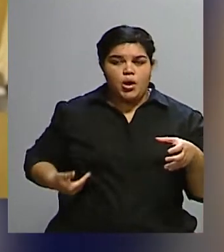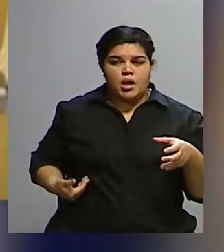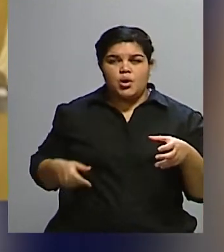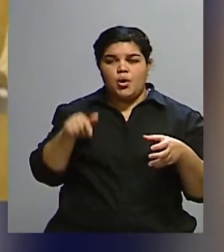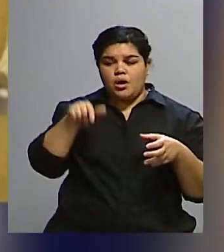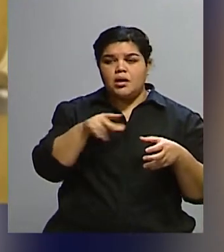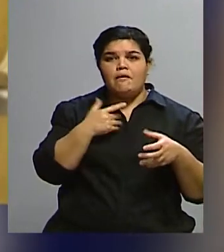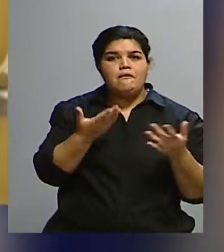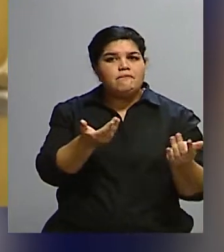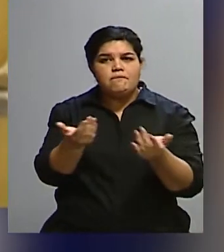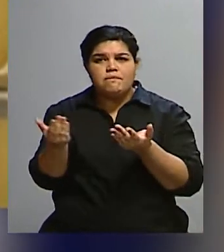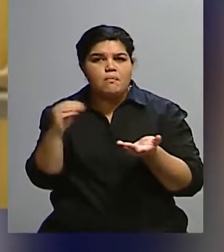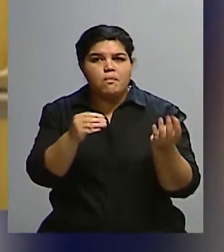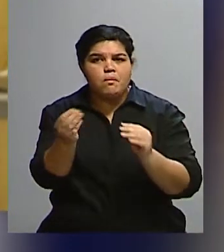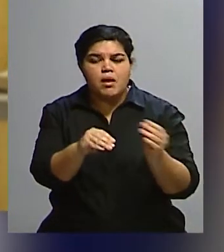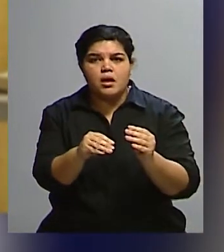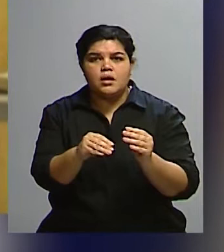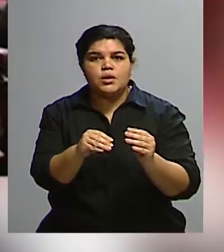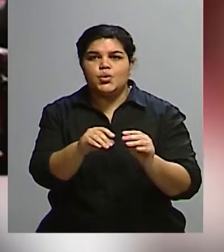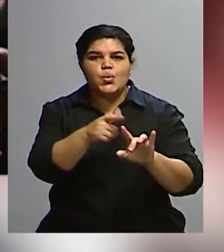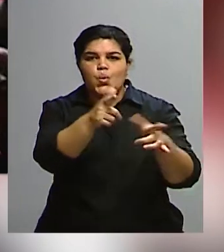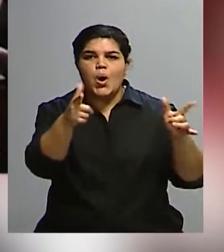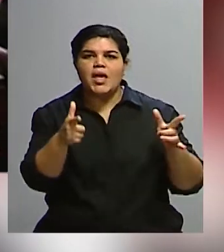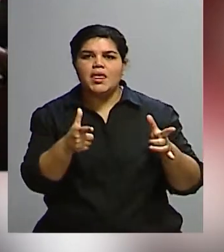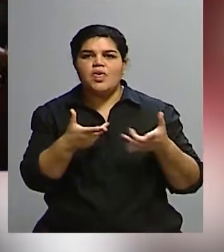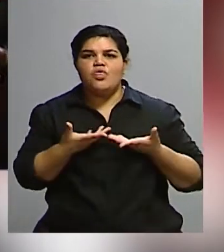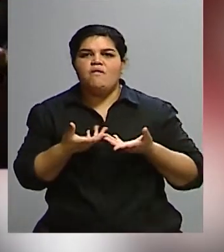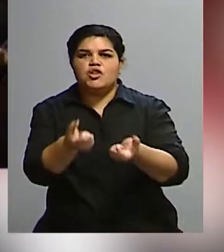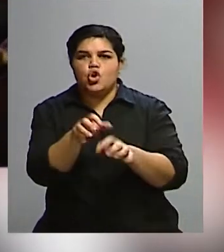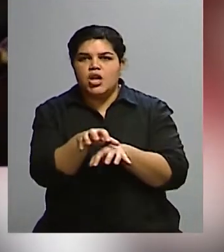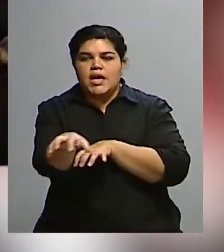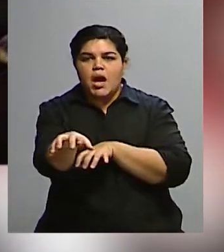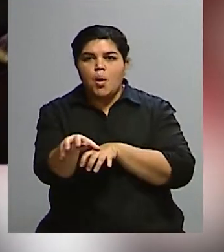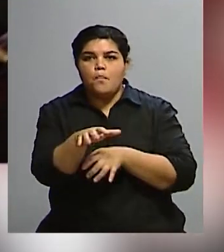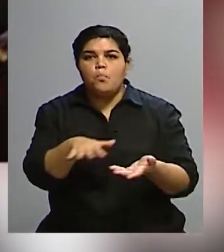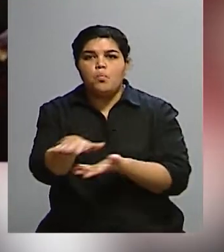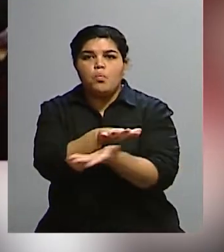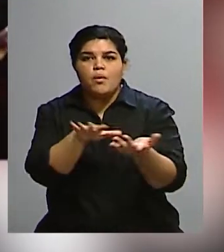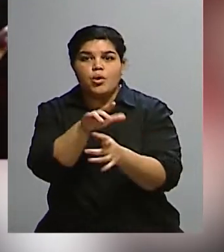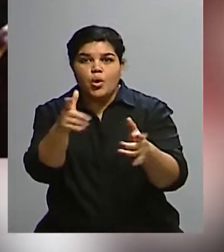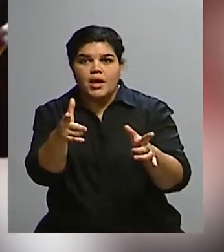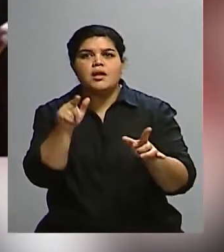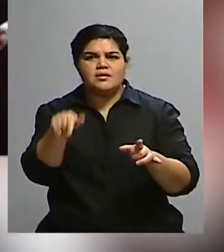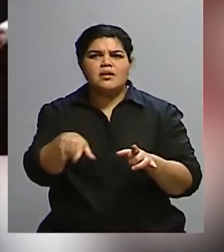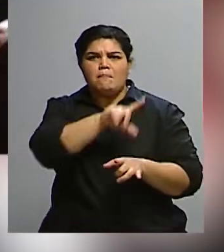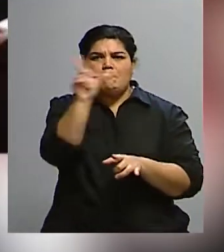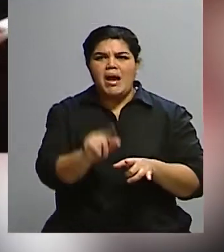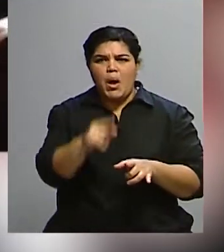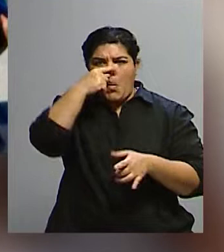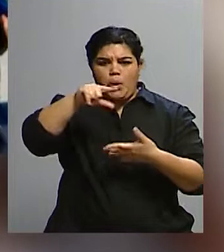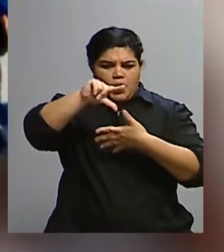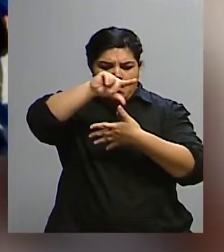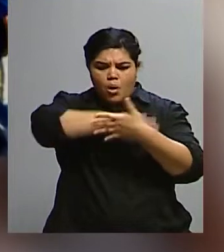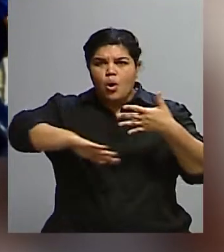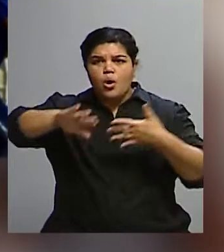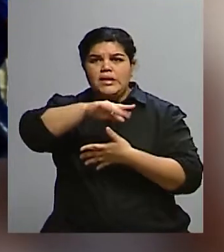definir una defensoría del pueblo, además agrega una defensoría de la naturaleza. Pero además hay